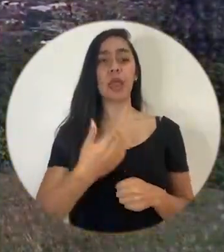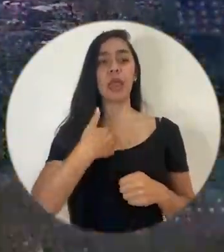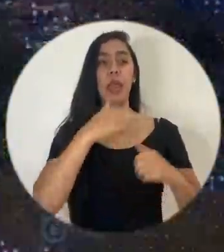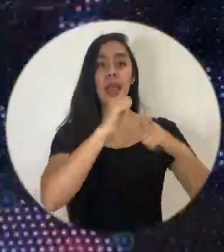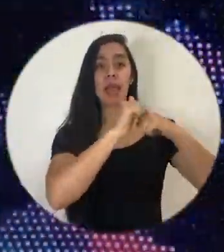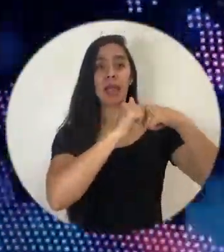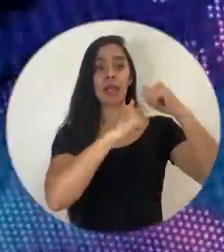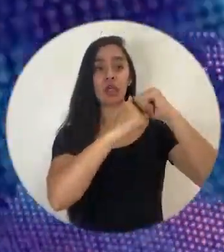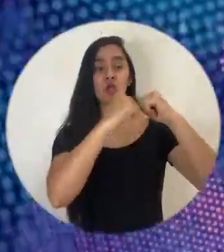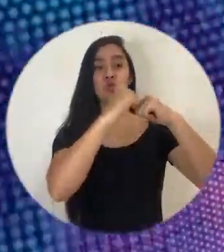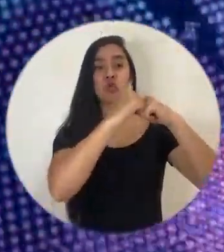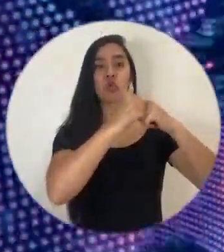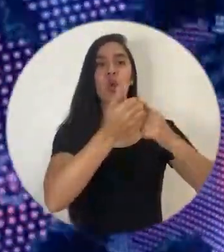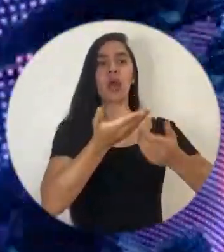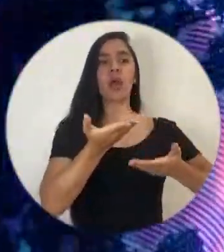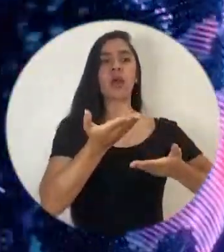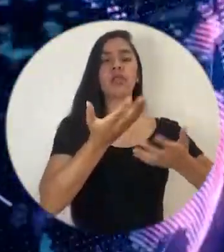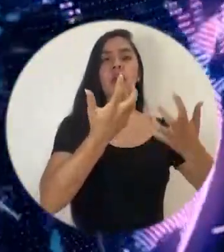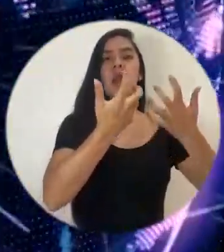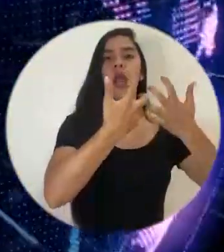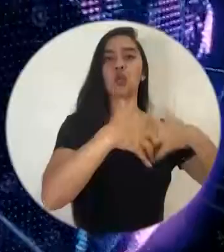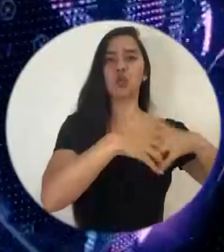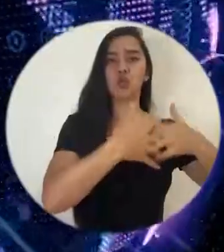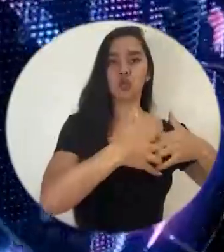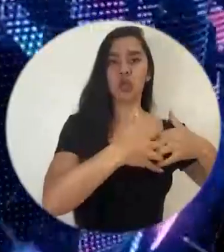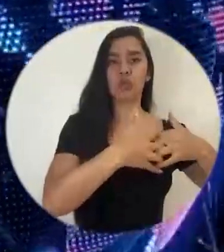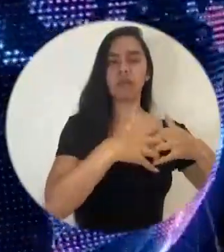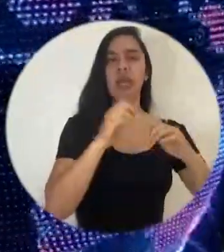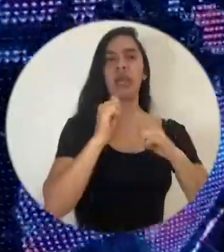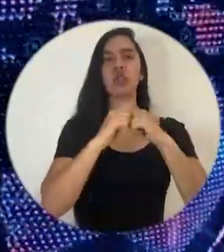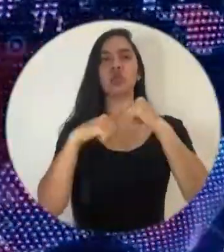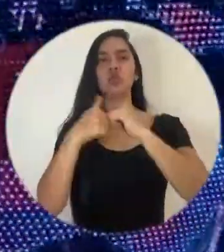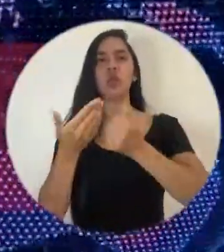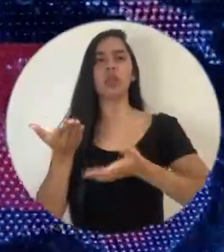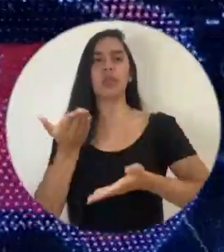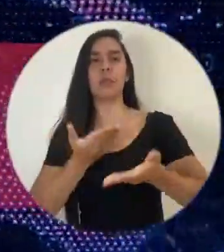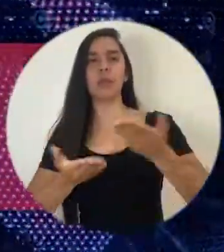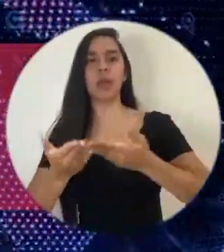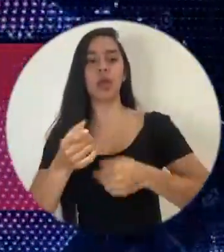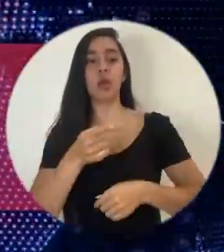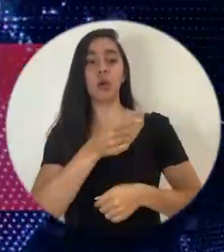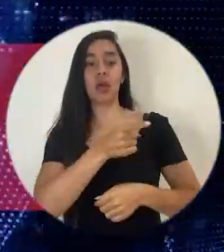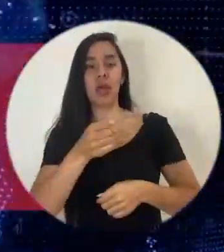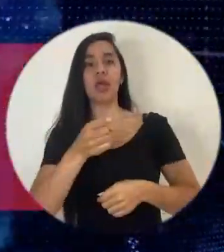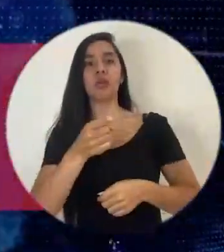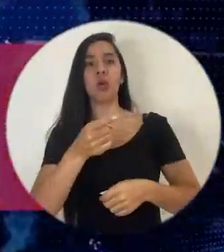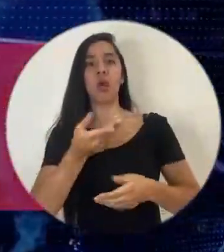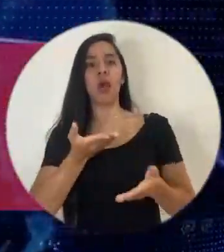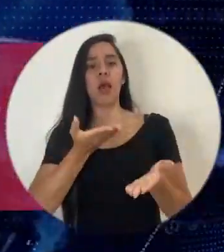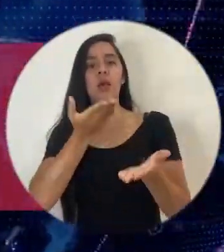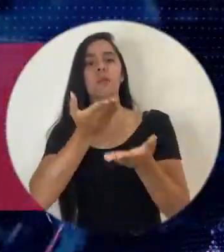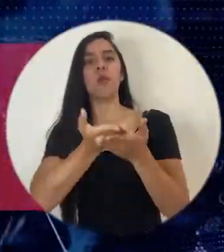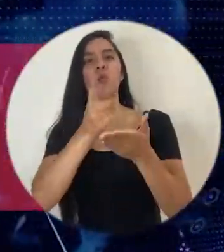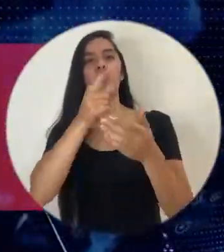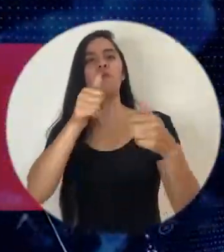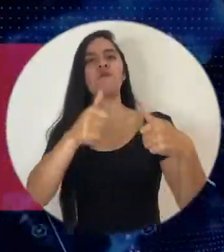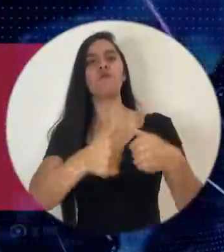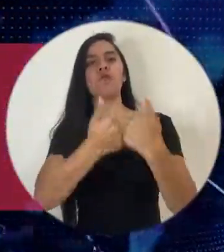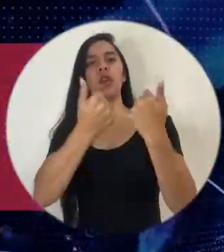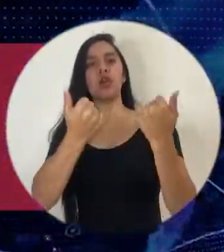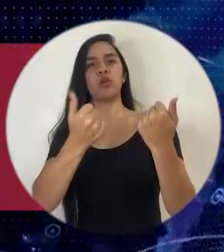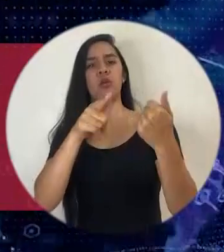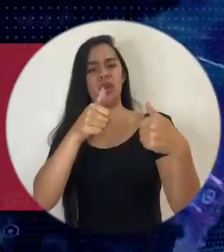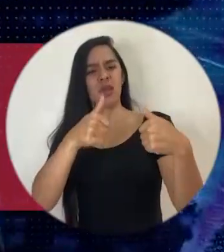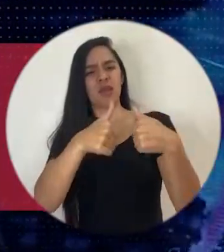es esa estructura de la industria la estructura de mercado si efectivamente plantea un reto que va más allá